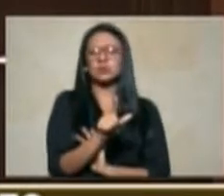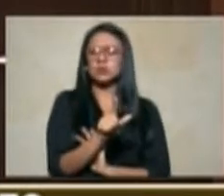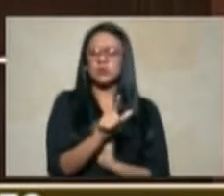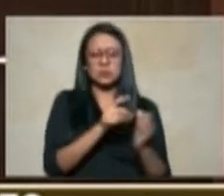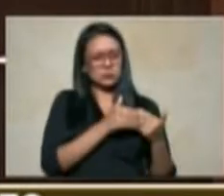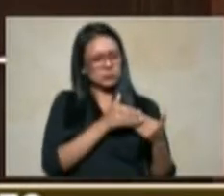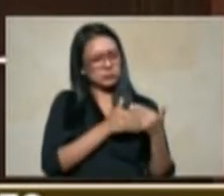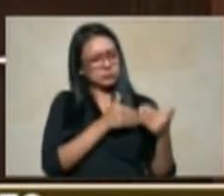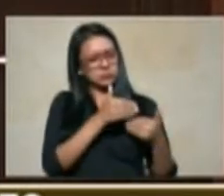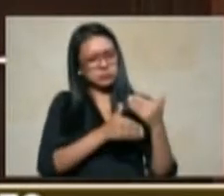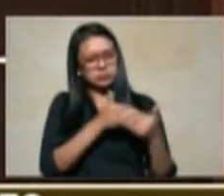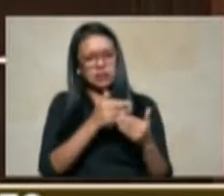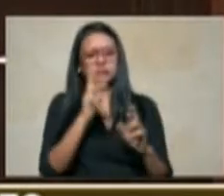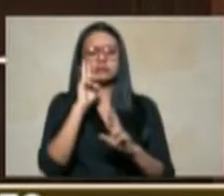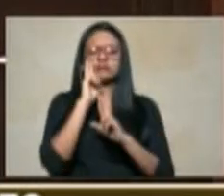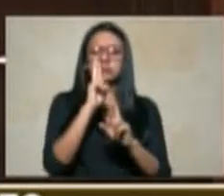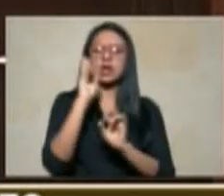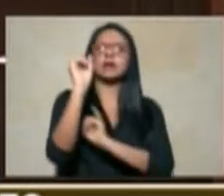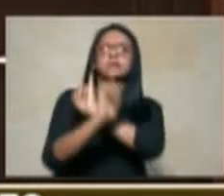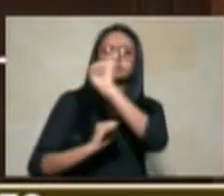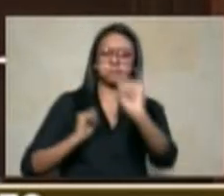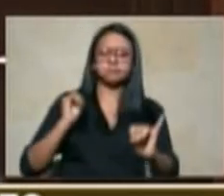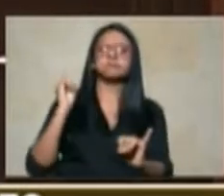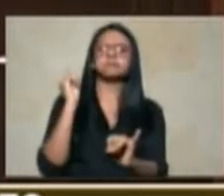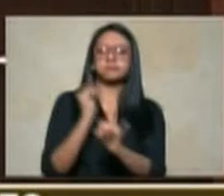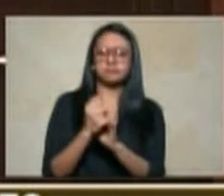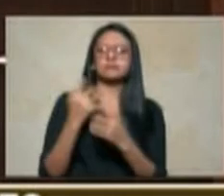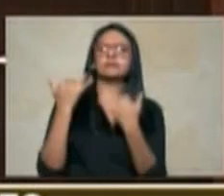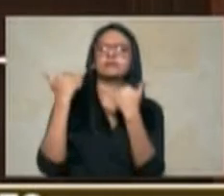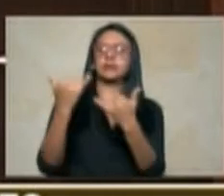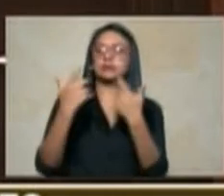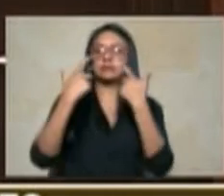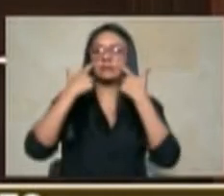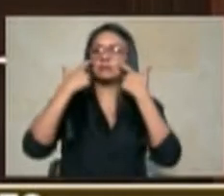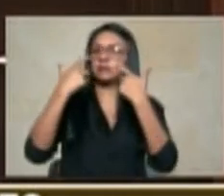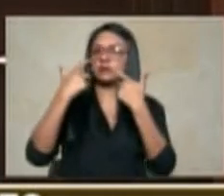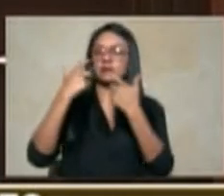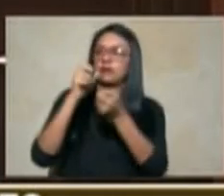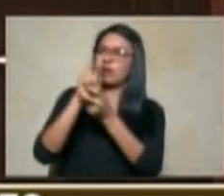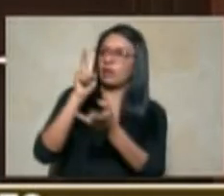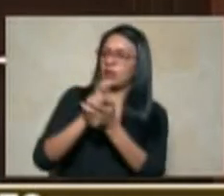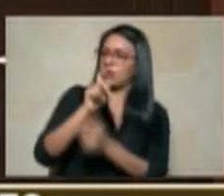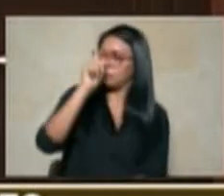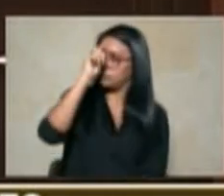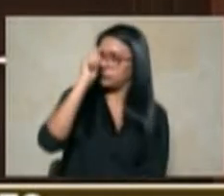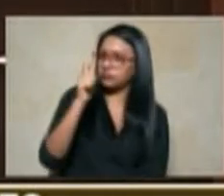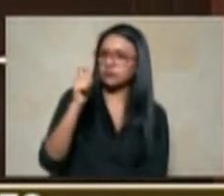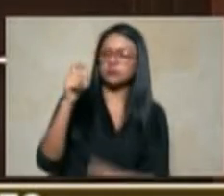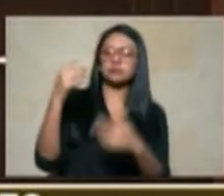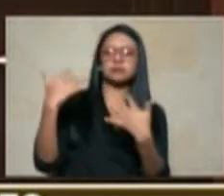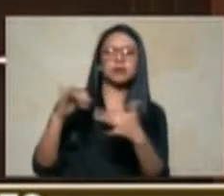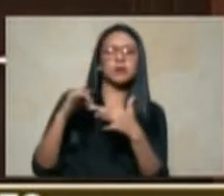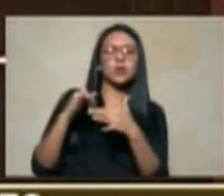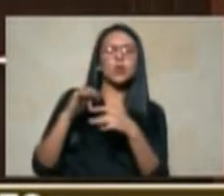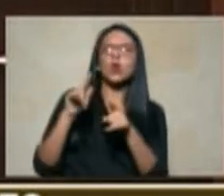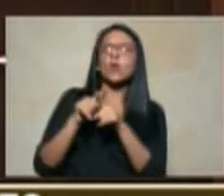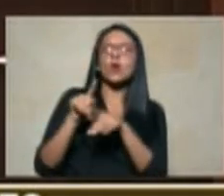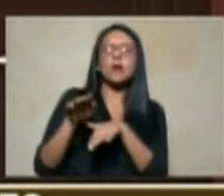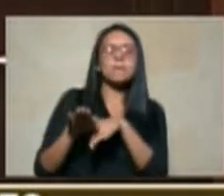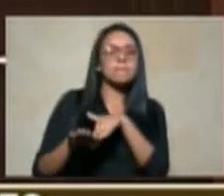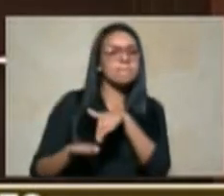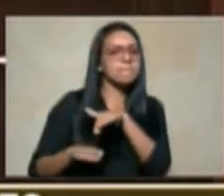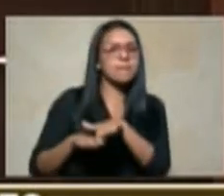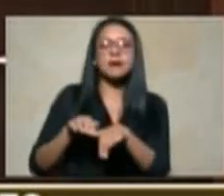internacionalmente que hoy es valorado como uno de los grandes pasos y novedades en materia jurídica otros